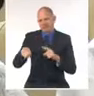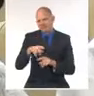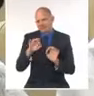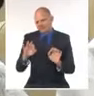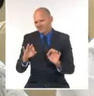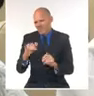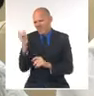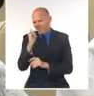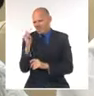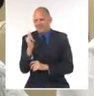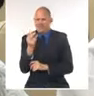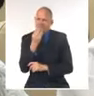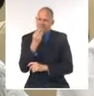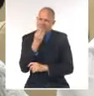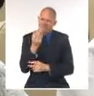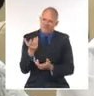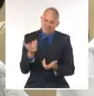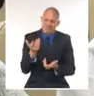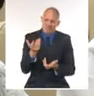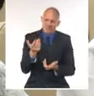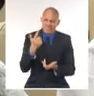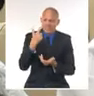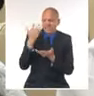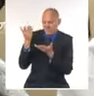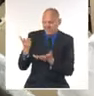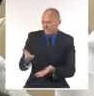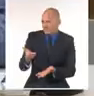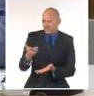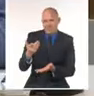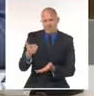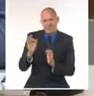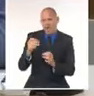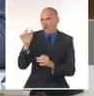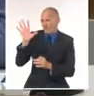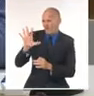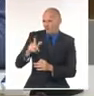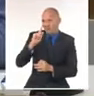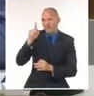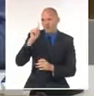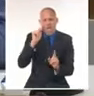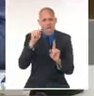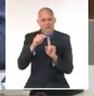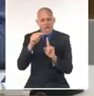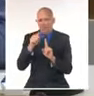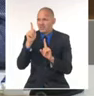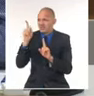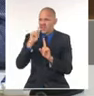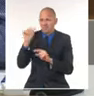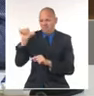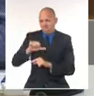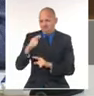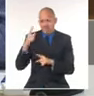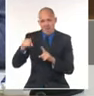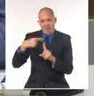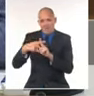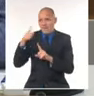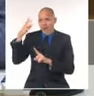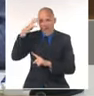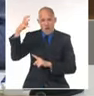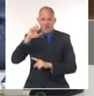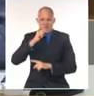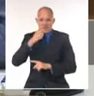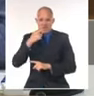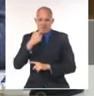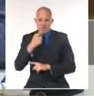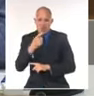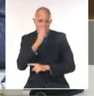Y una vez más se muestran los propósitos, la perversidad, el desprecio del gobierno de los Estados Unidos por el pueblo de Cuba.